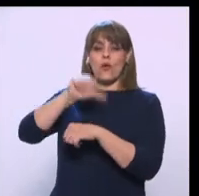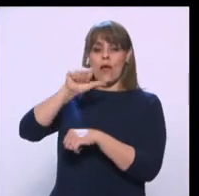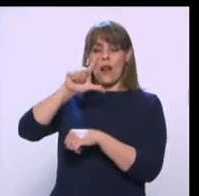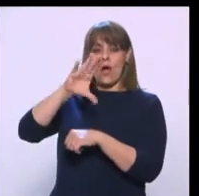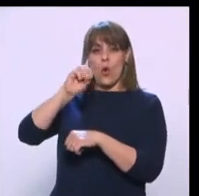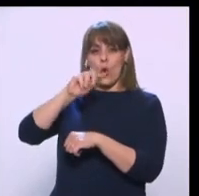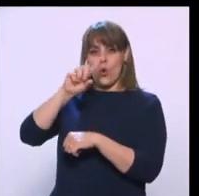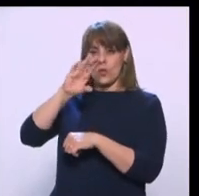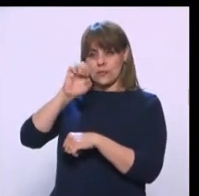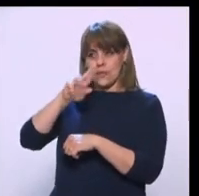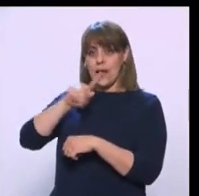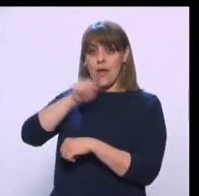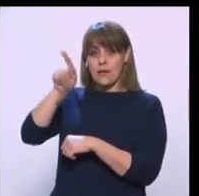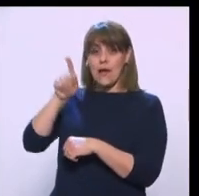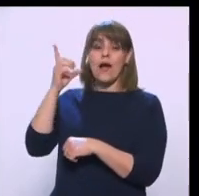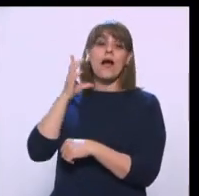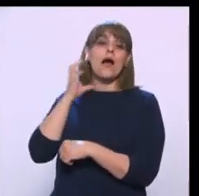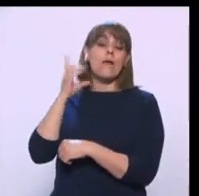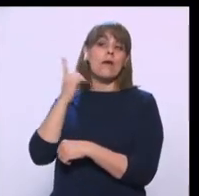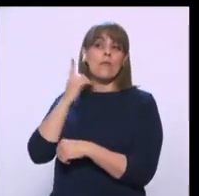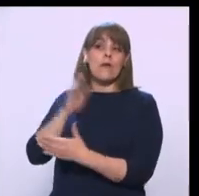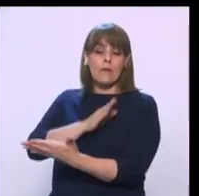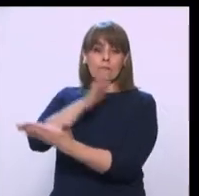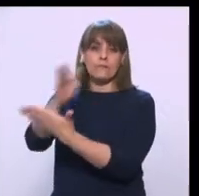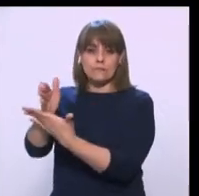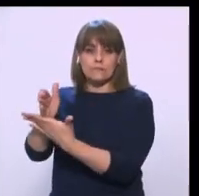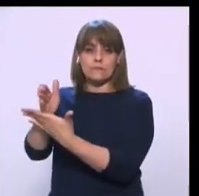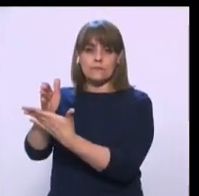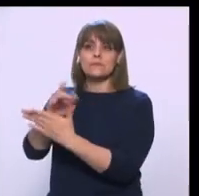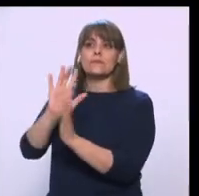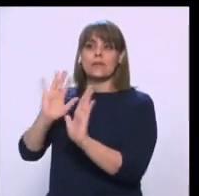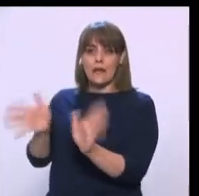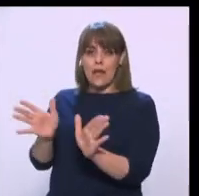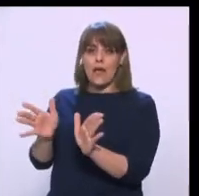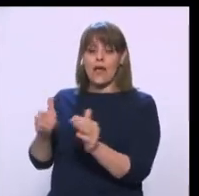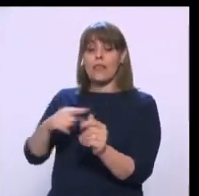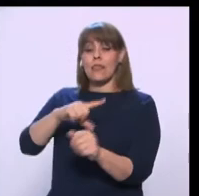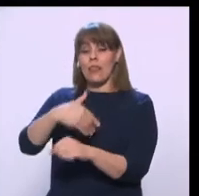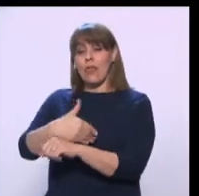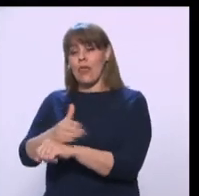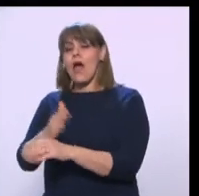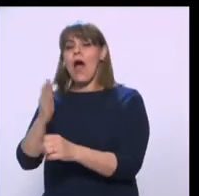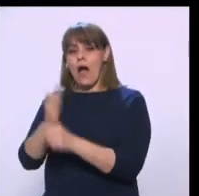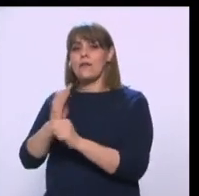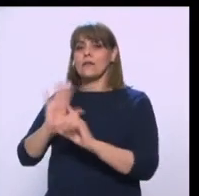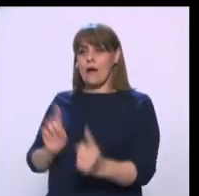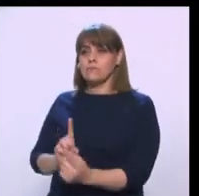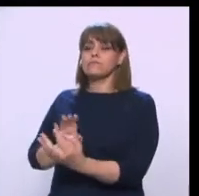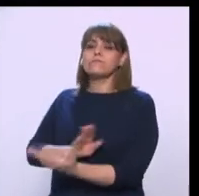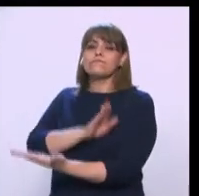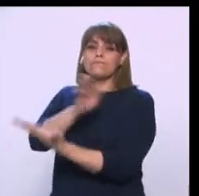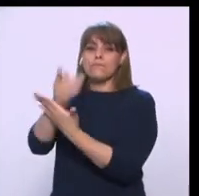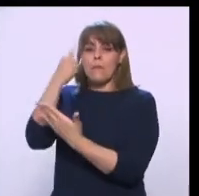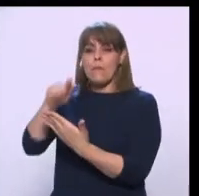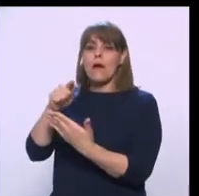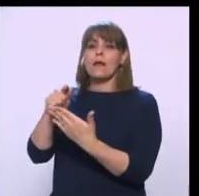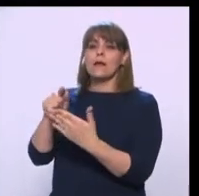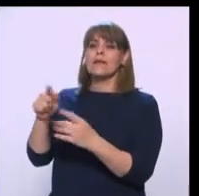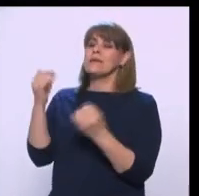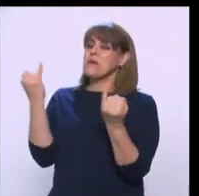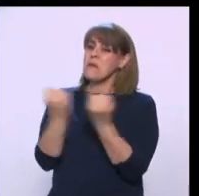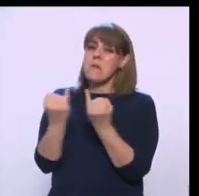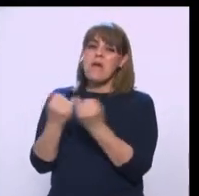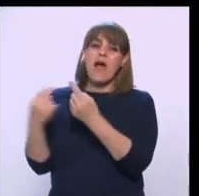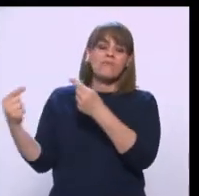Ahí en la Cámara de diputados Recordemos que se había Aplazado Y de nuevo Como en el senado Hubo momentos De tensión De show Dividido